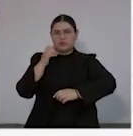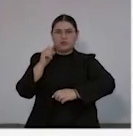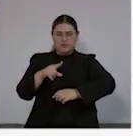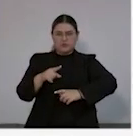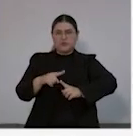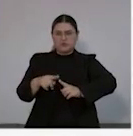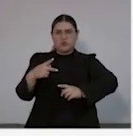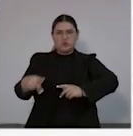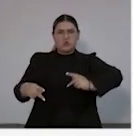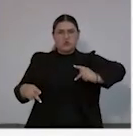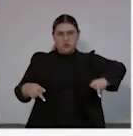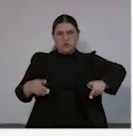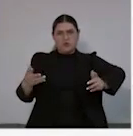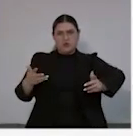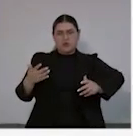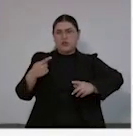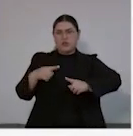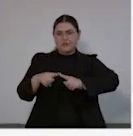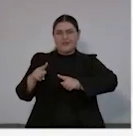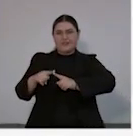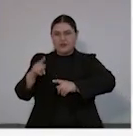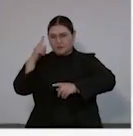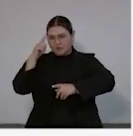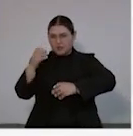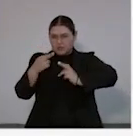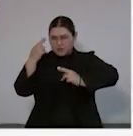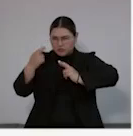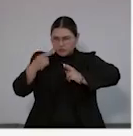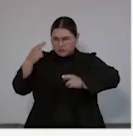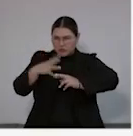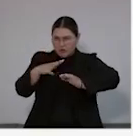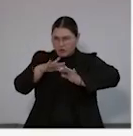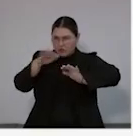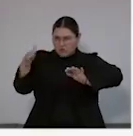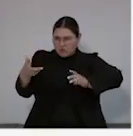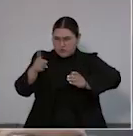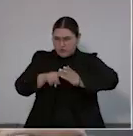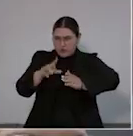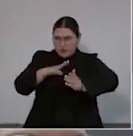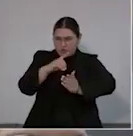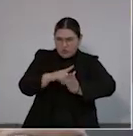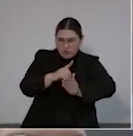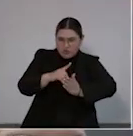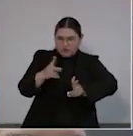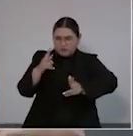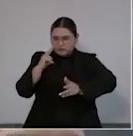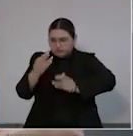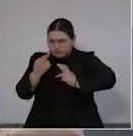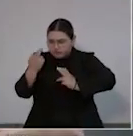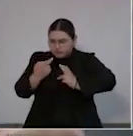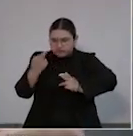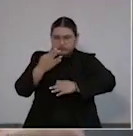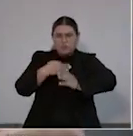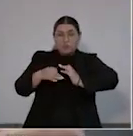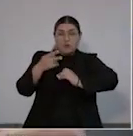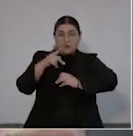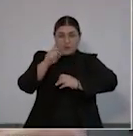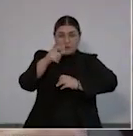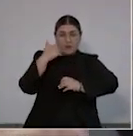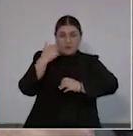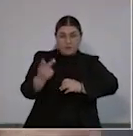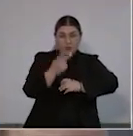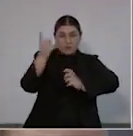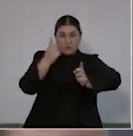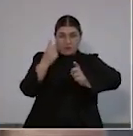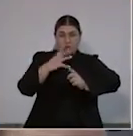propio, con decomisos de cargamentos y todo eso. Si nos pudiera informar, ampliar un poco más, si también hay ese tipo de